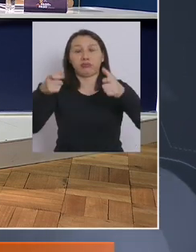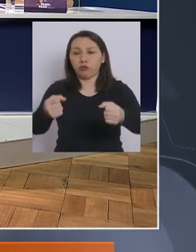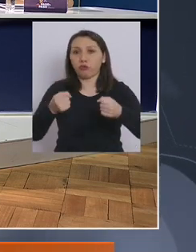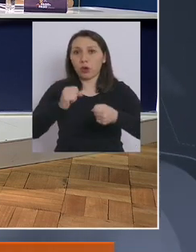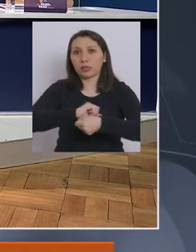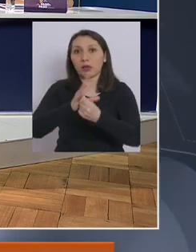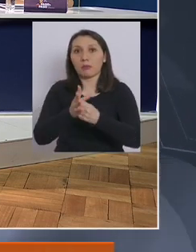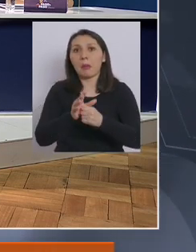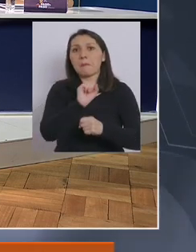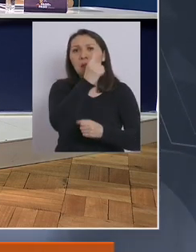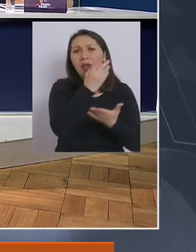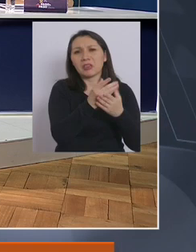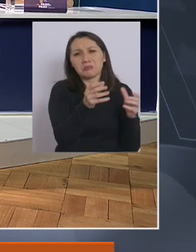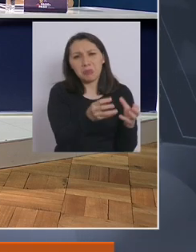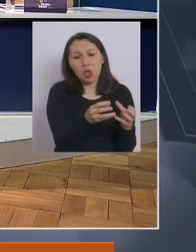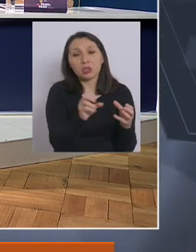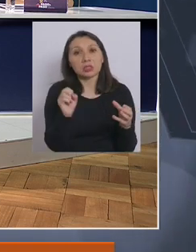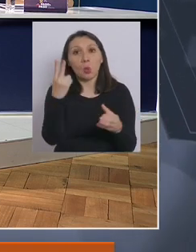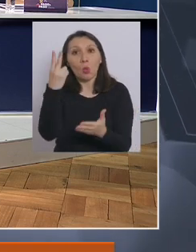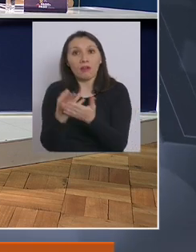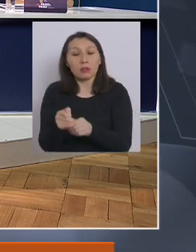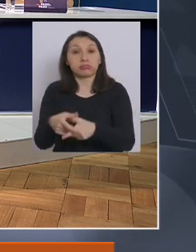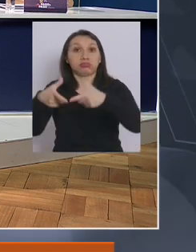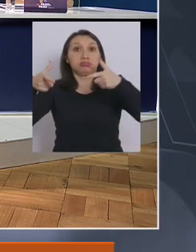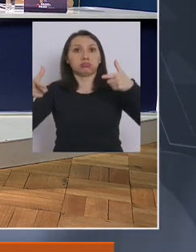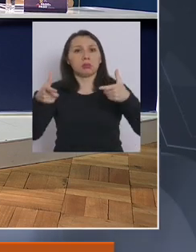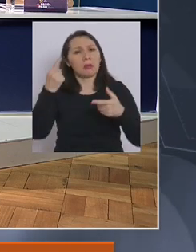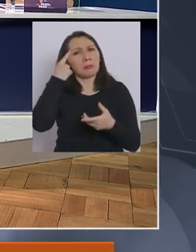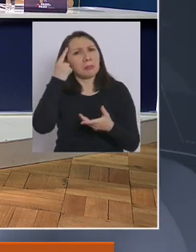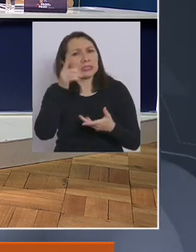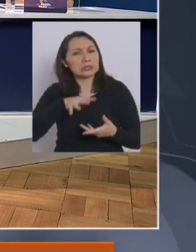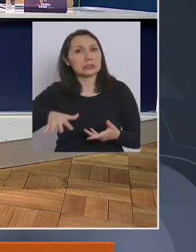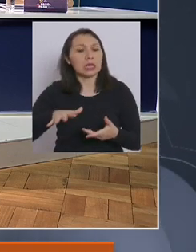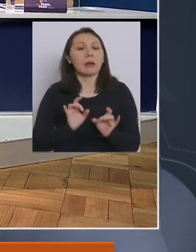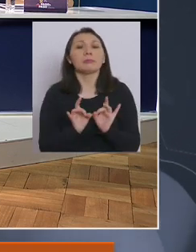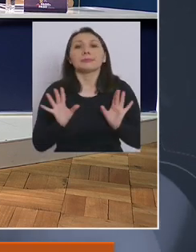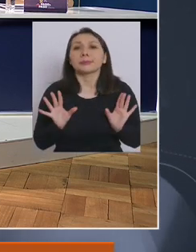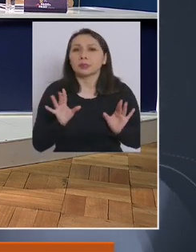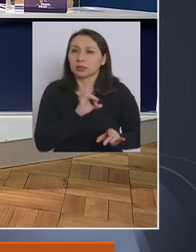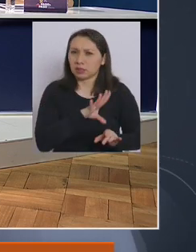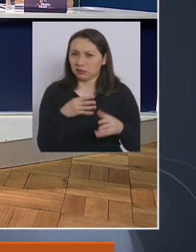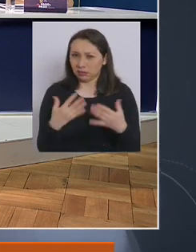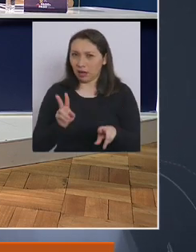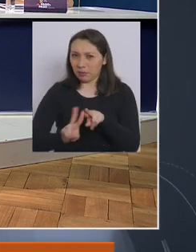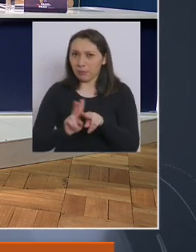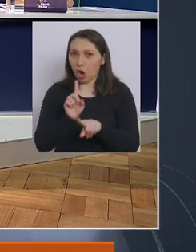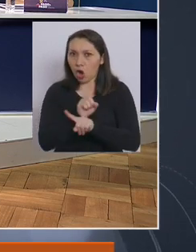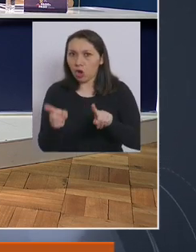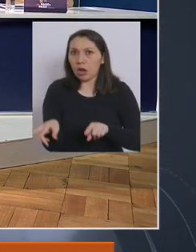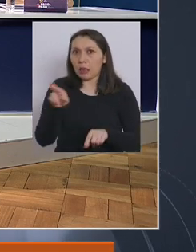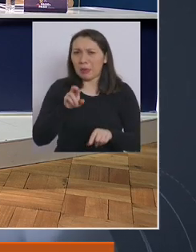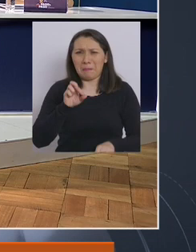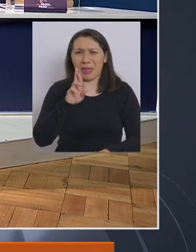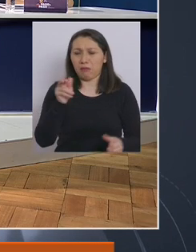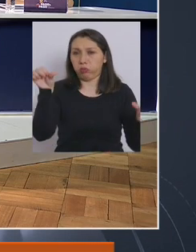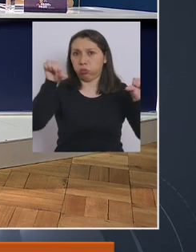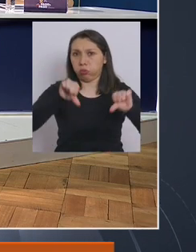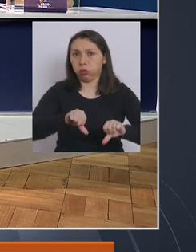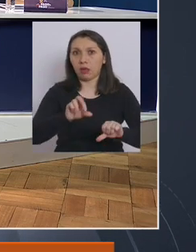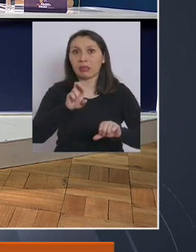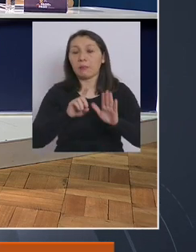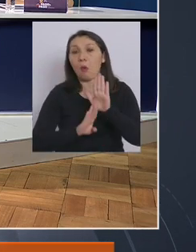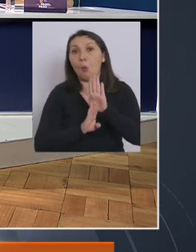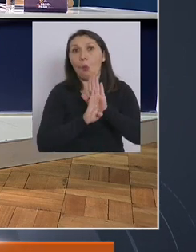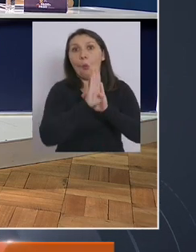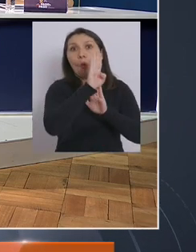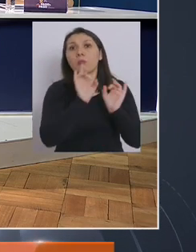potentes que las primeras, si hubiera una segunda ola más generalizada en nuestro país, ¿están preparados para no repetir o empeorar durante el pic